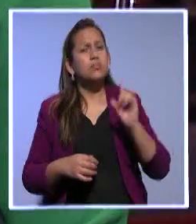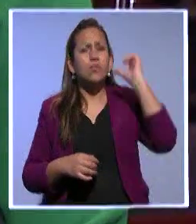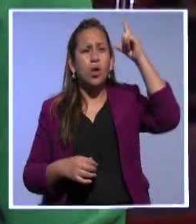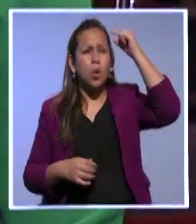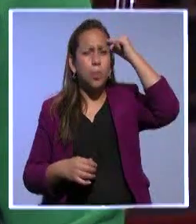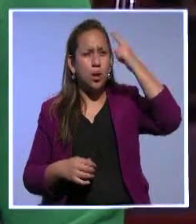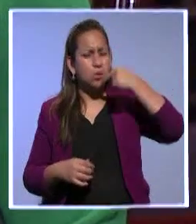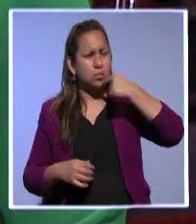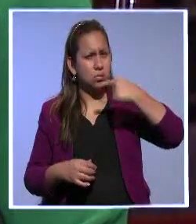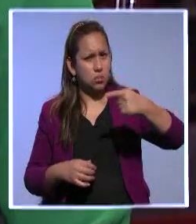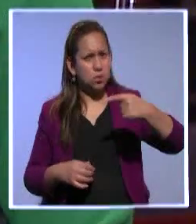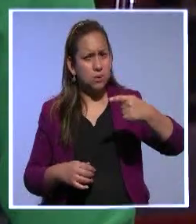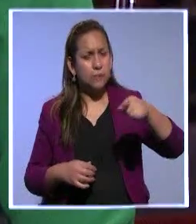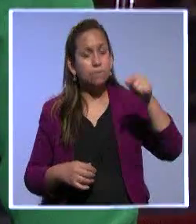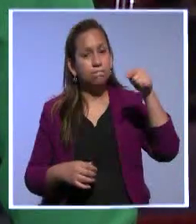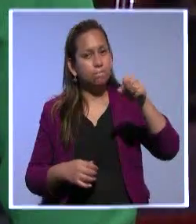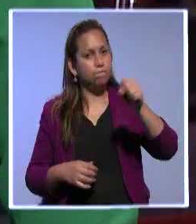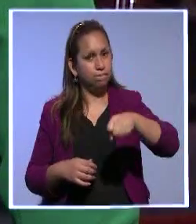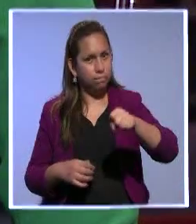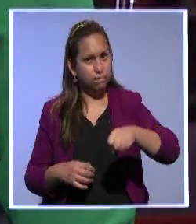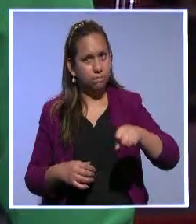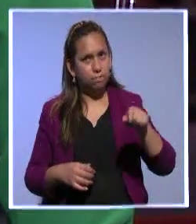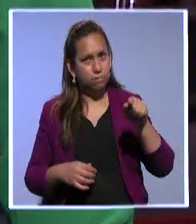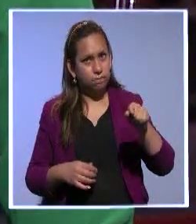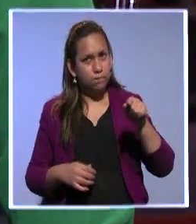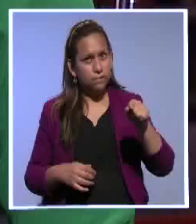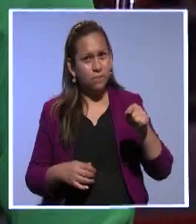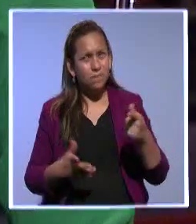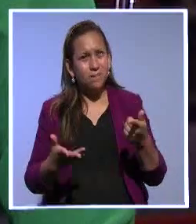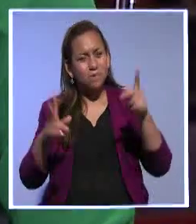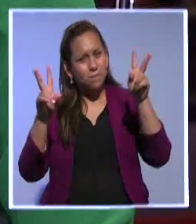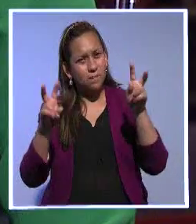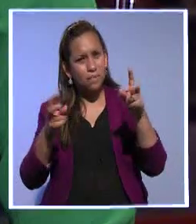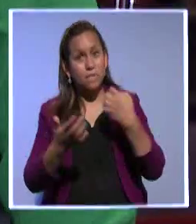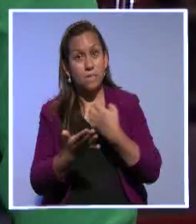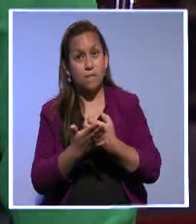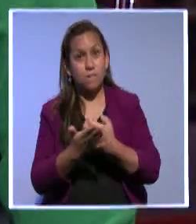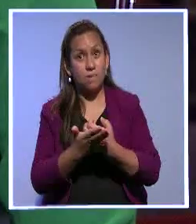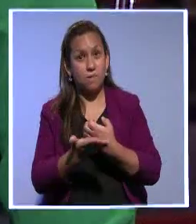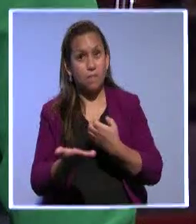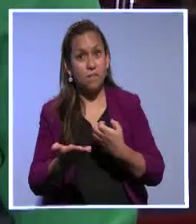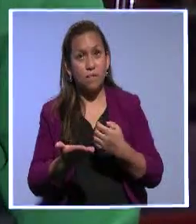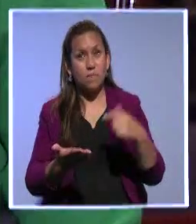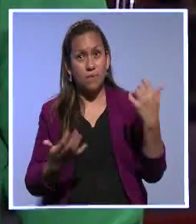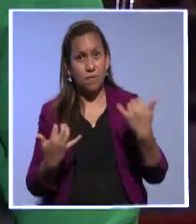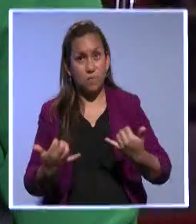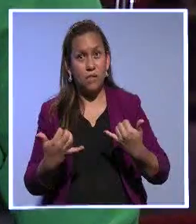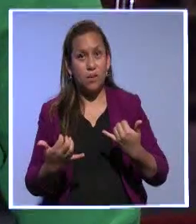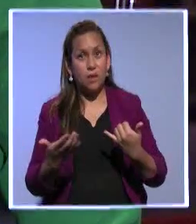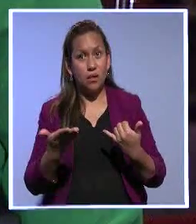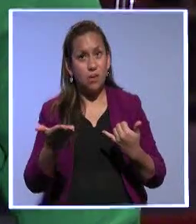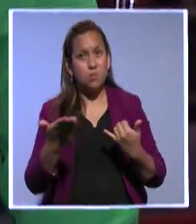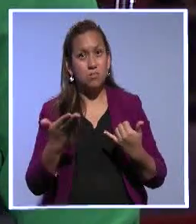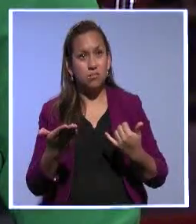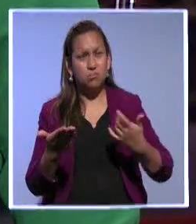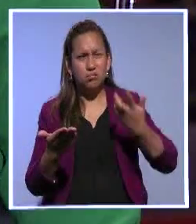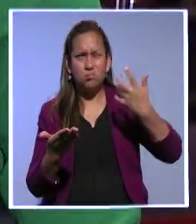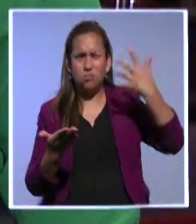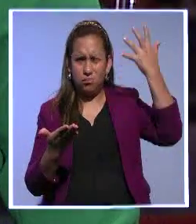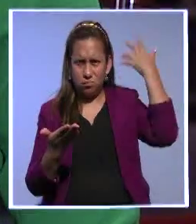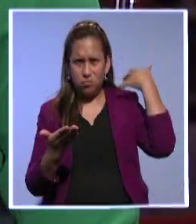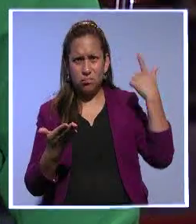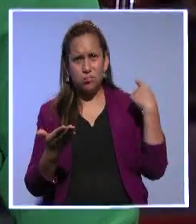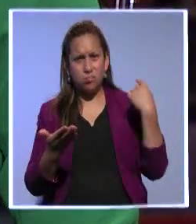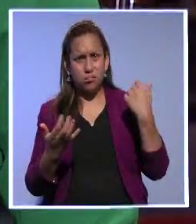manifestado que, en efecto, frente a la situación económica que ha debido enfrentar el país desde hace algunos años